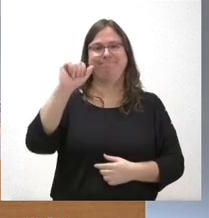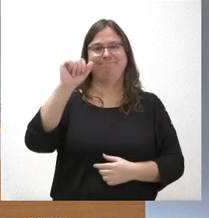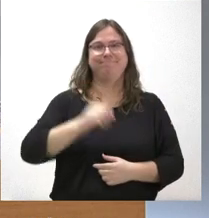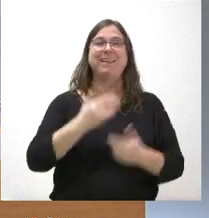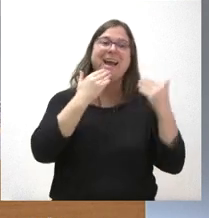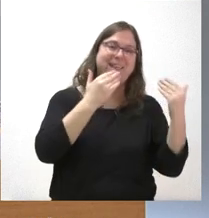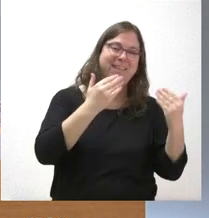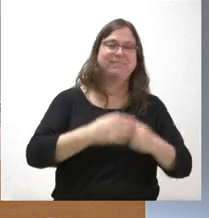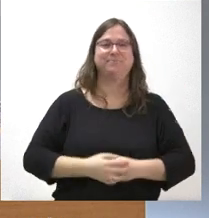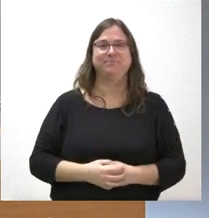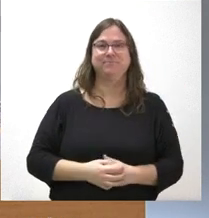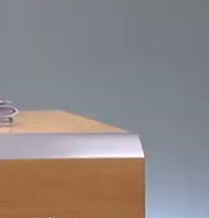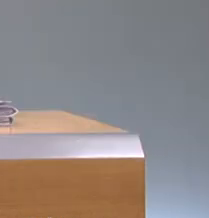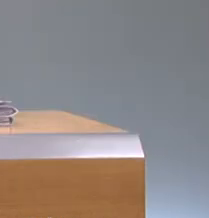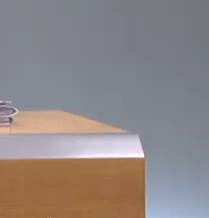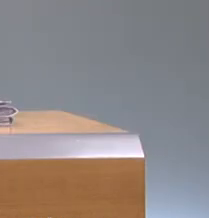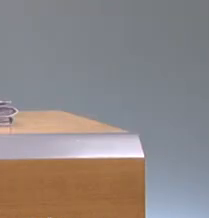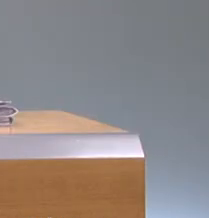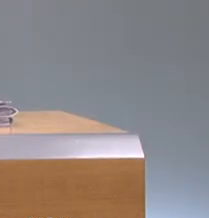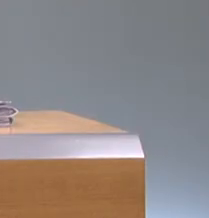gracias Gracias